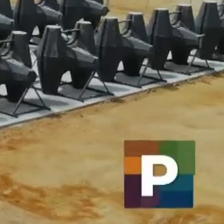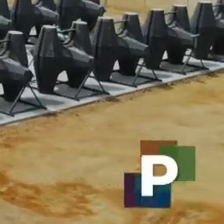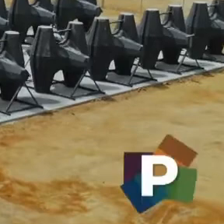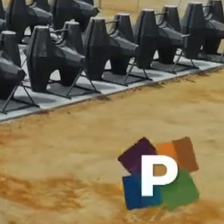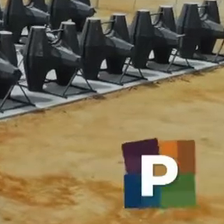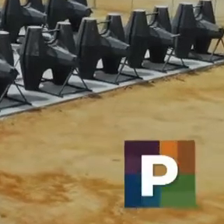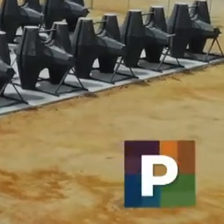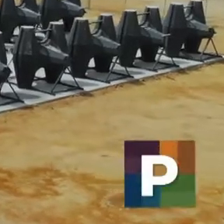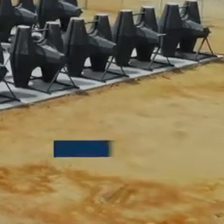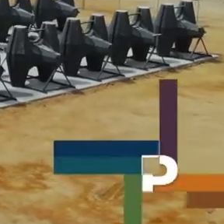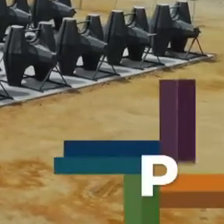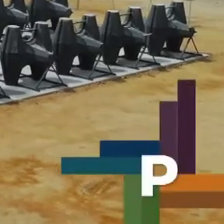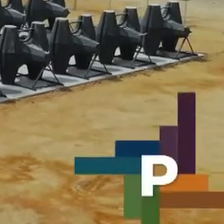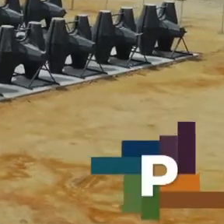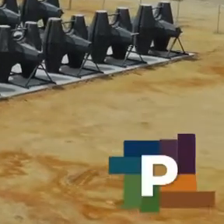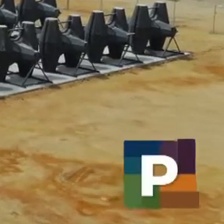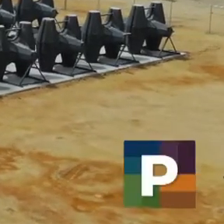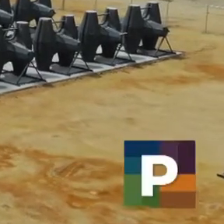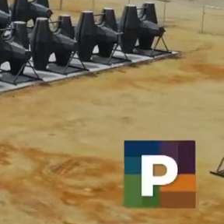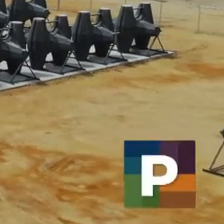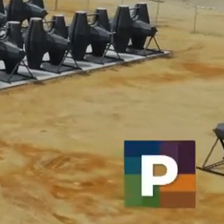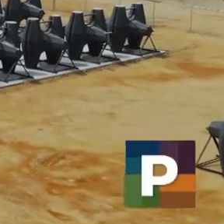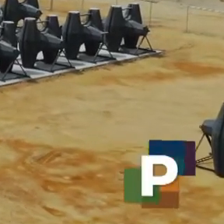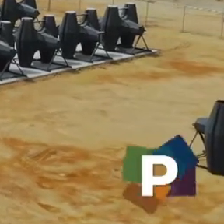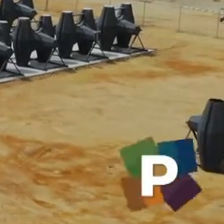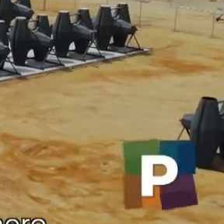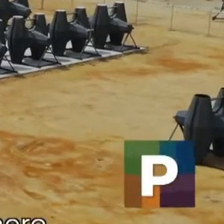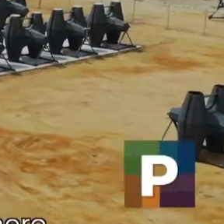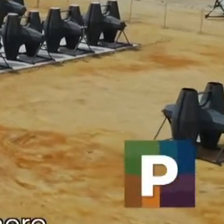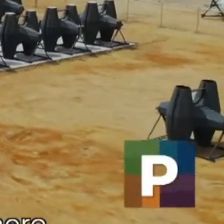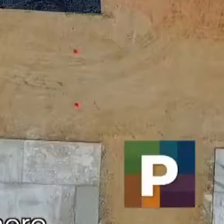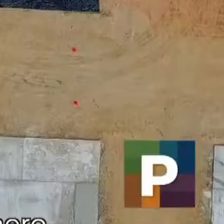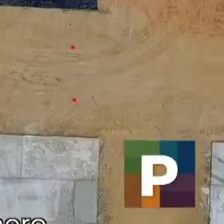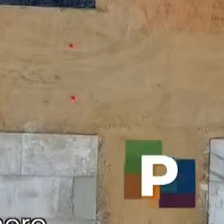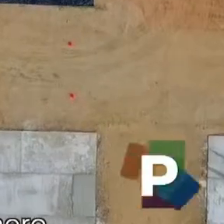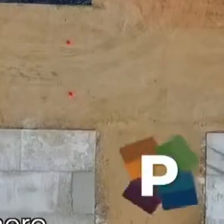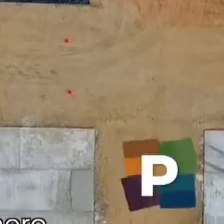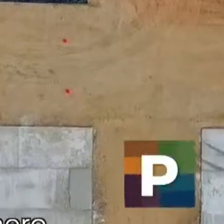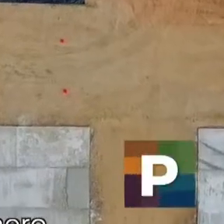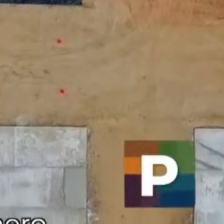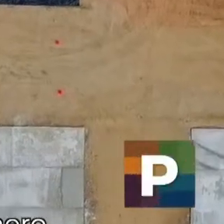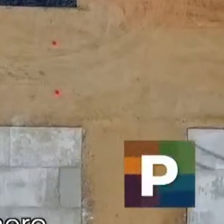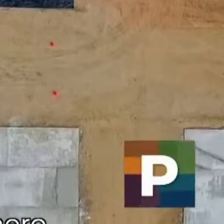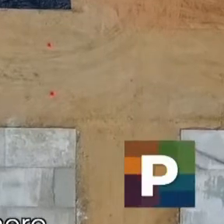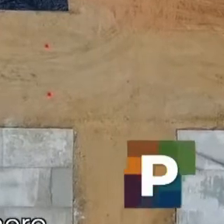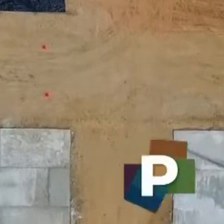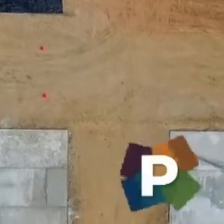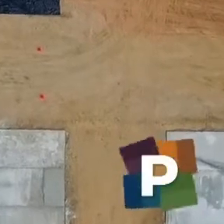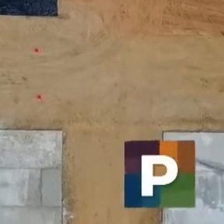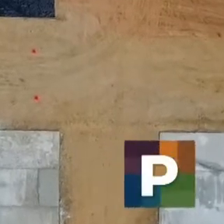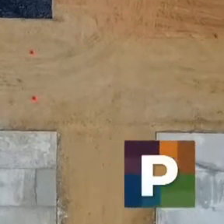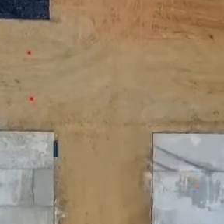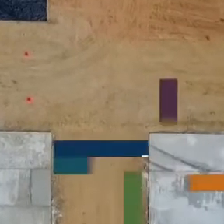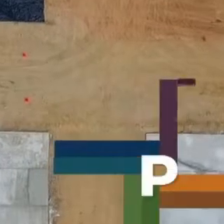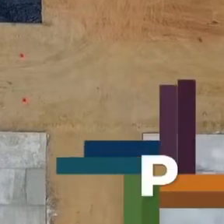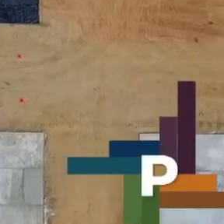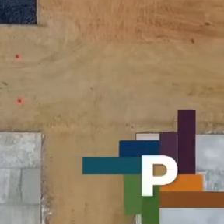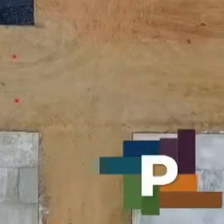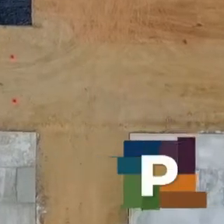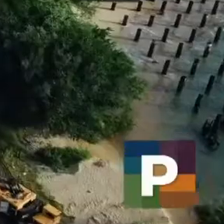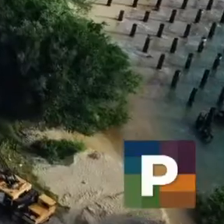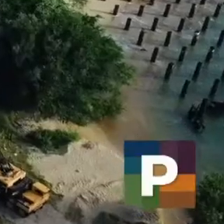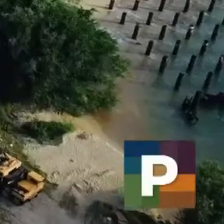pasar de 55 a más de 200 hectáreas, con lo cual se podrá mover un mayor número de mercancías.